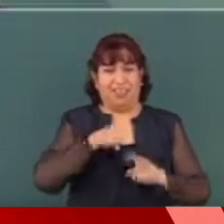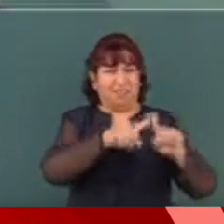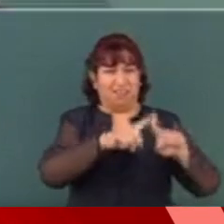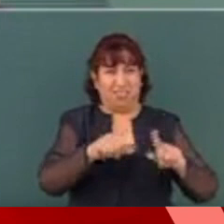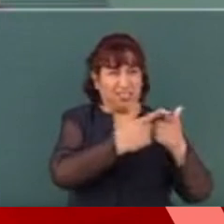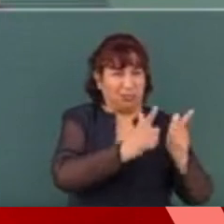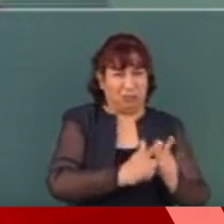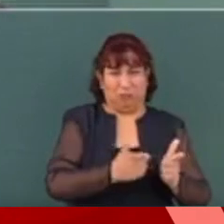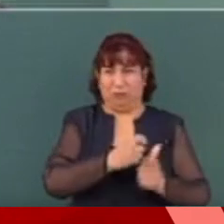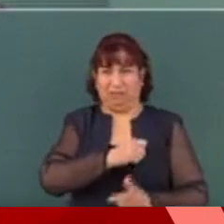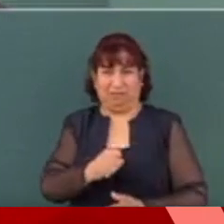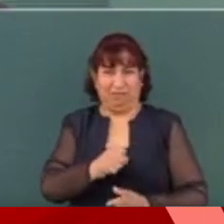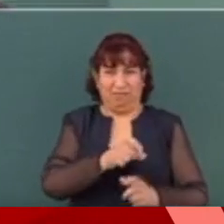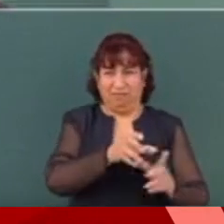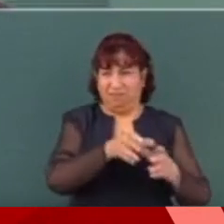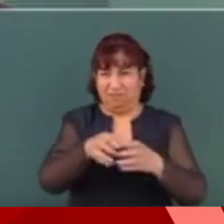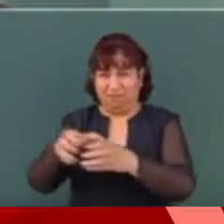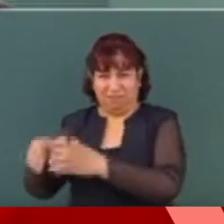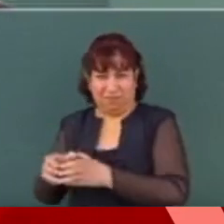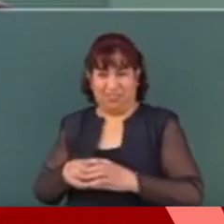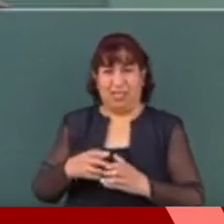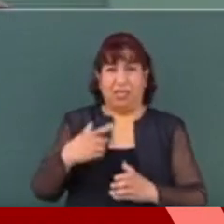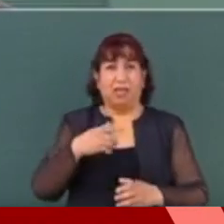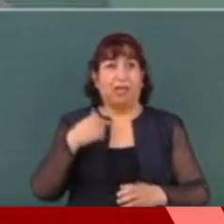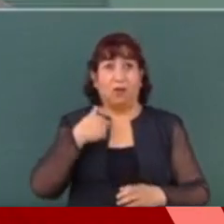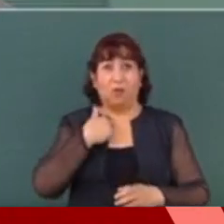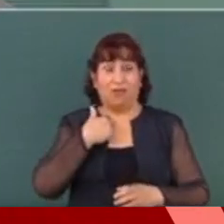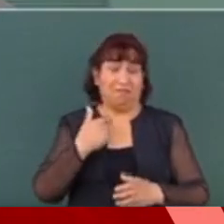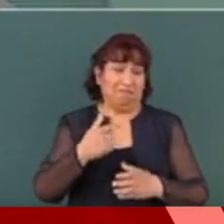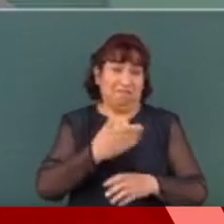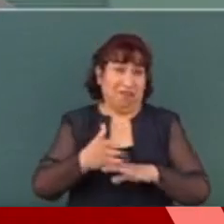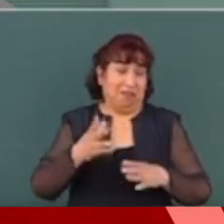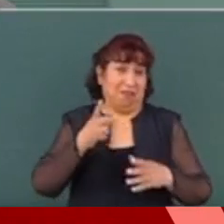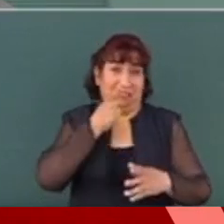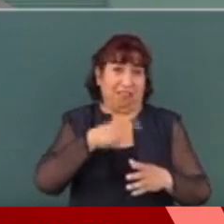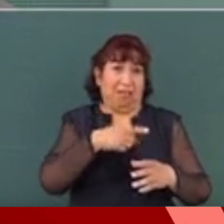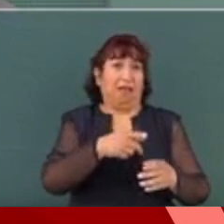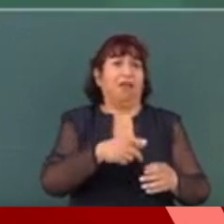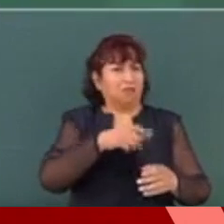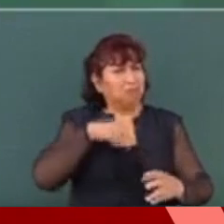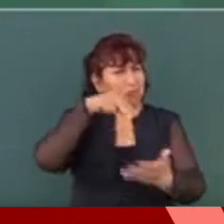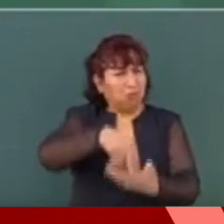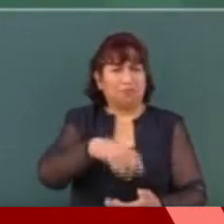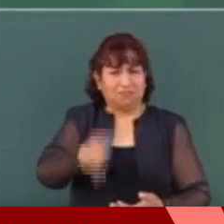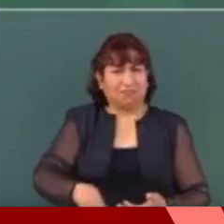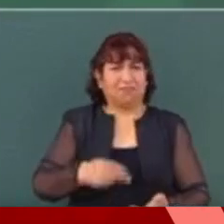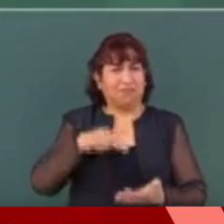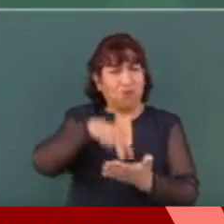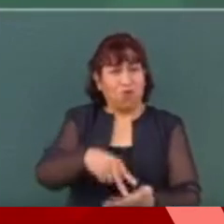de delincuentes de cuello blanco que hay en el país? Pero sí voy, desde luego.